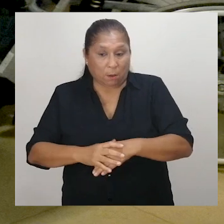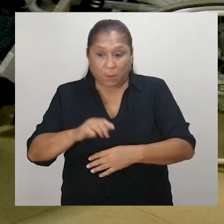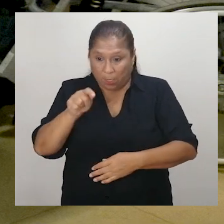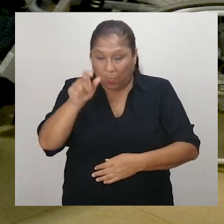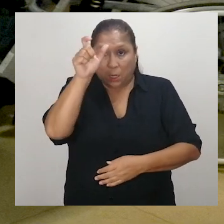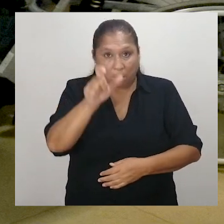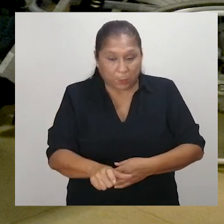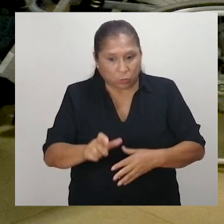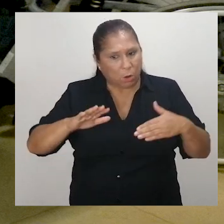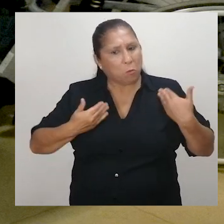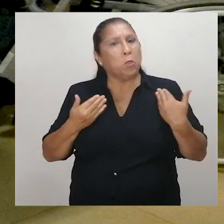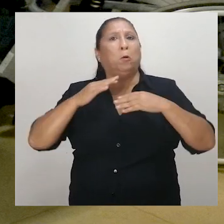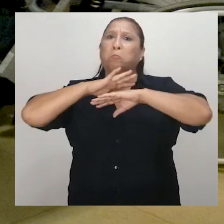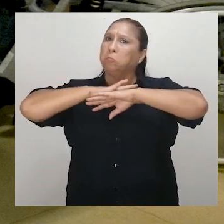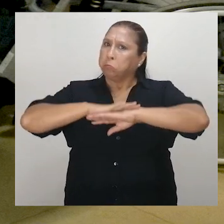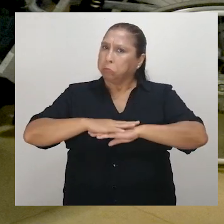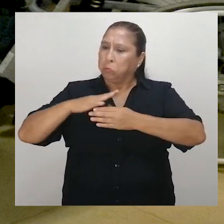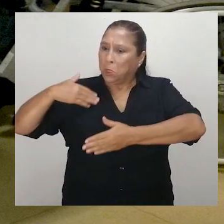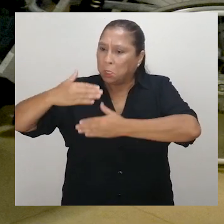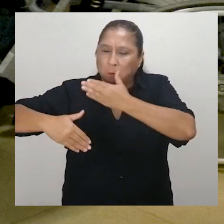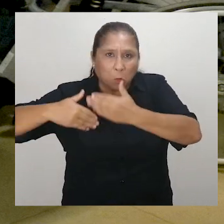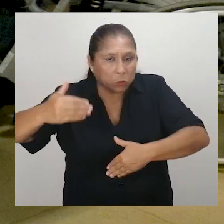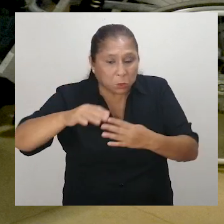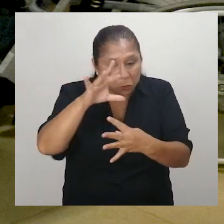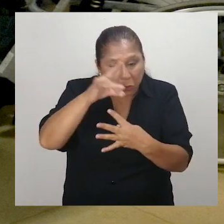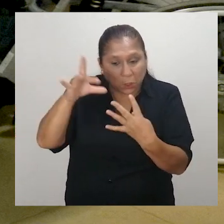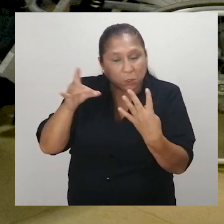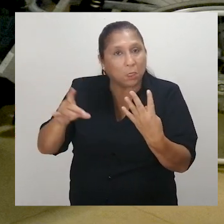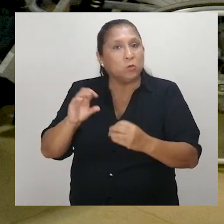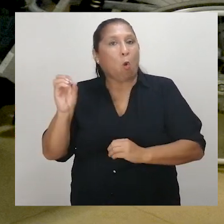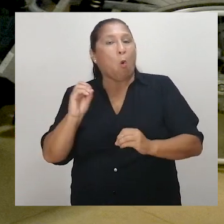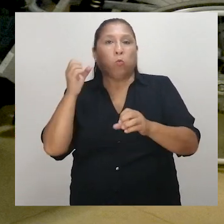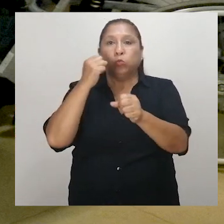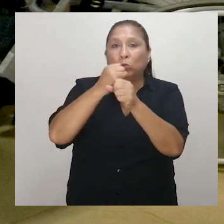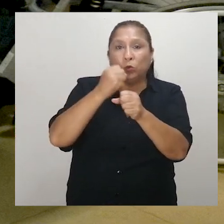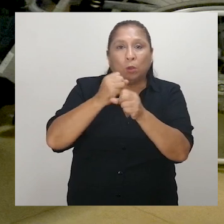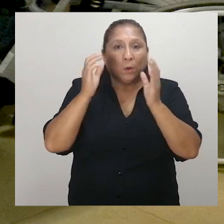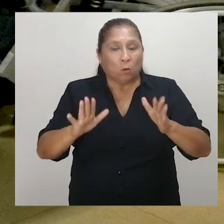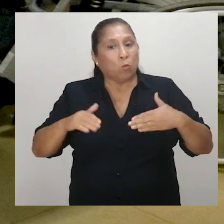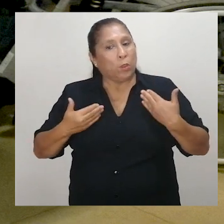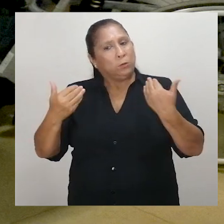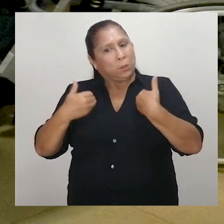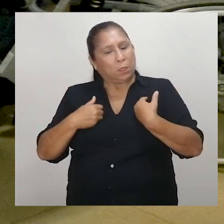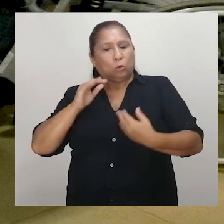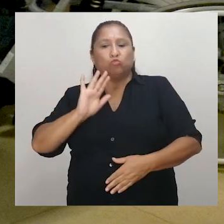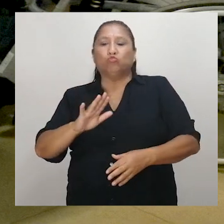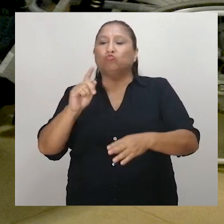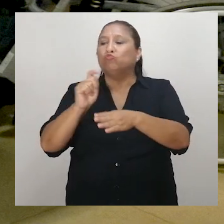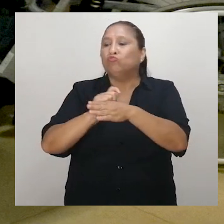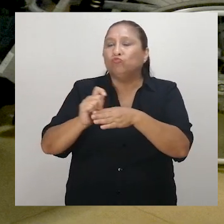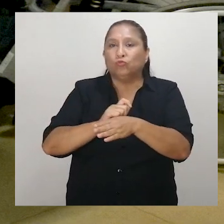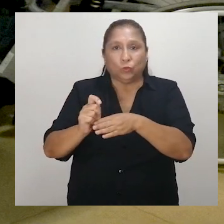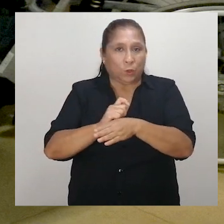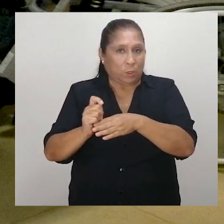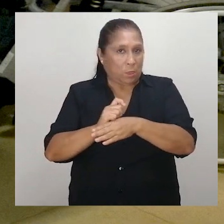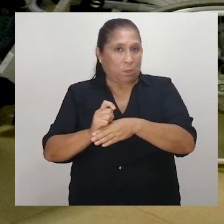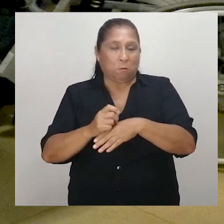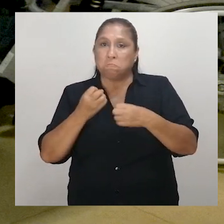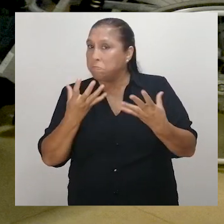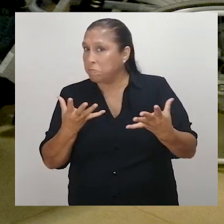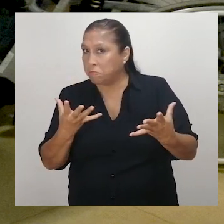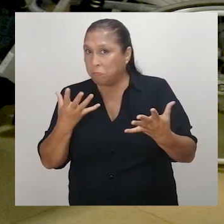empleador para que el postulante se desempeñe durante el proceso de selección y o trabajador pueda cumplir las tareas,